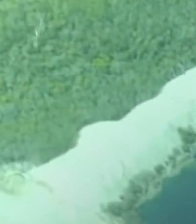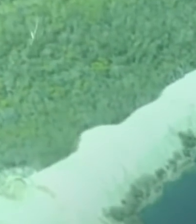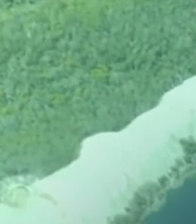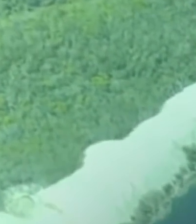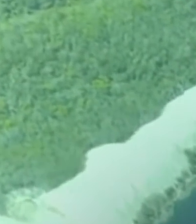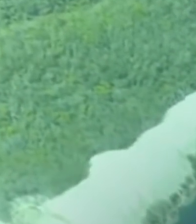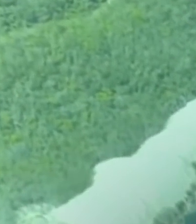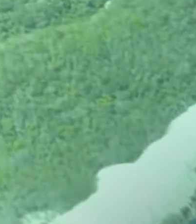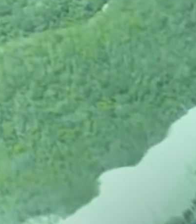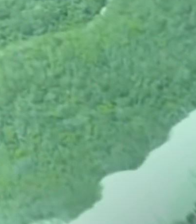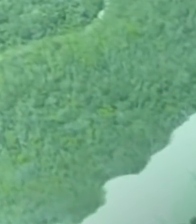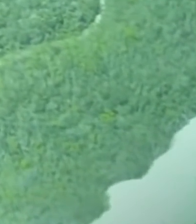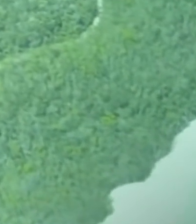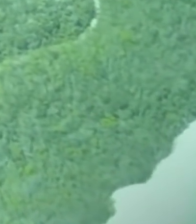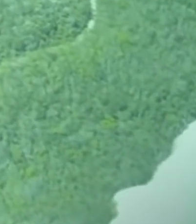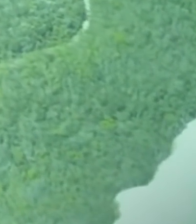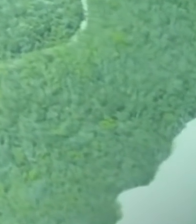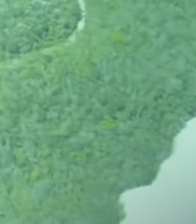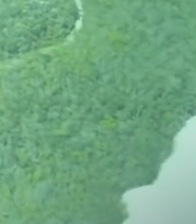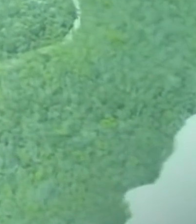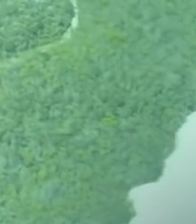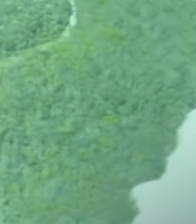Y ya estoy